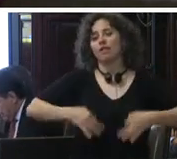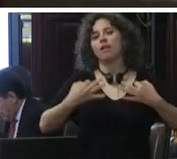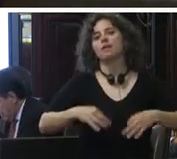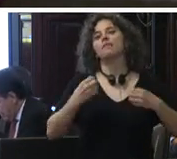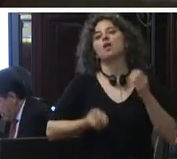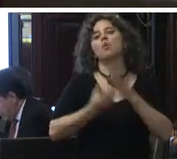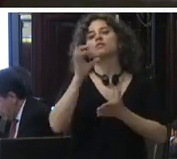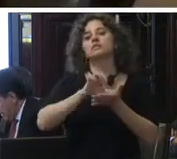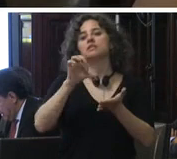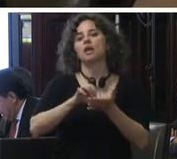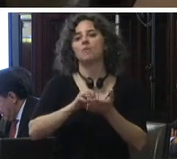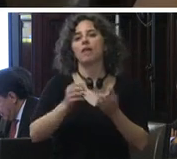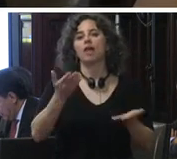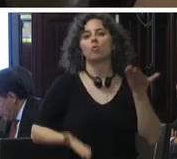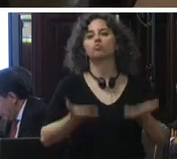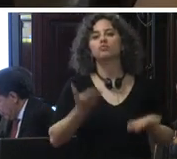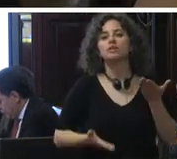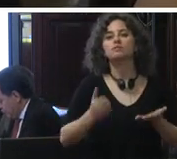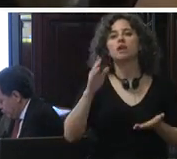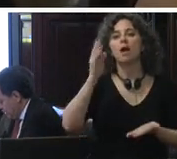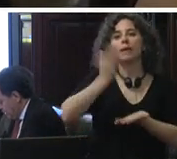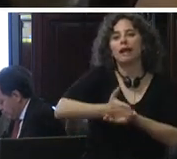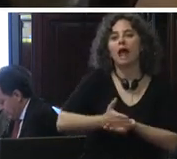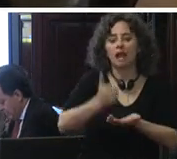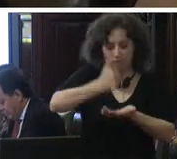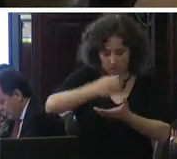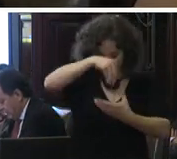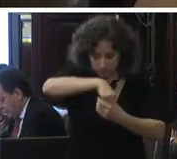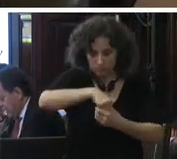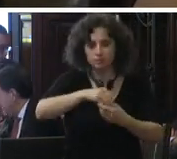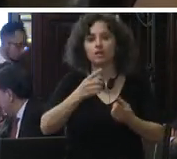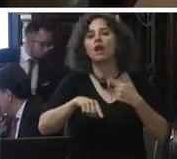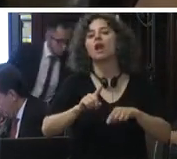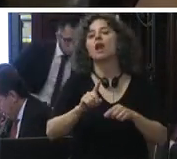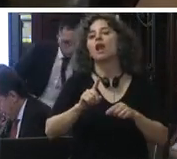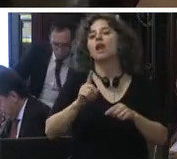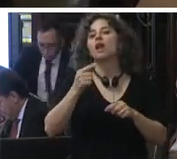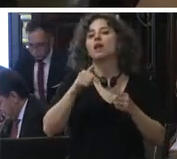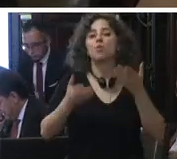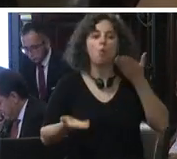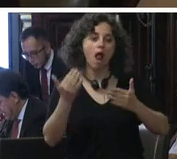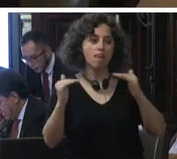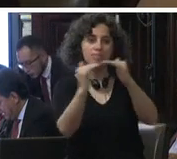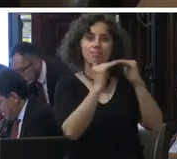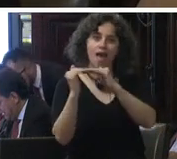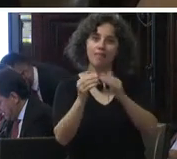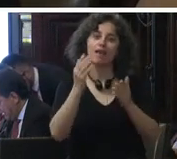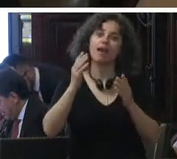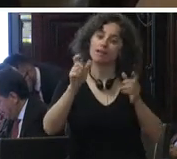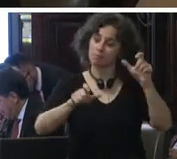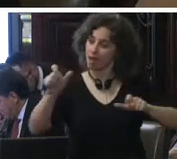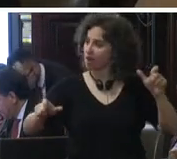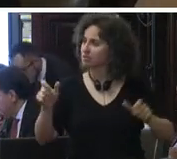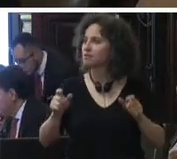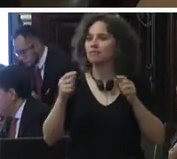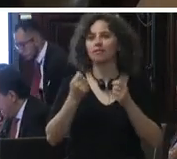sistema de justicia penal contiene en su núcleo los principios de presunción de inocencia e igualdad de las partes y garantías del